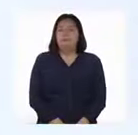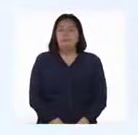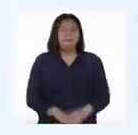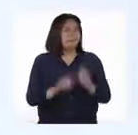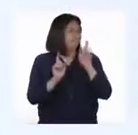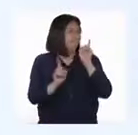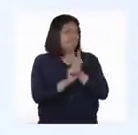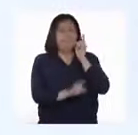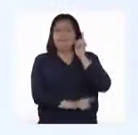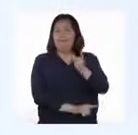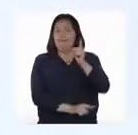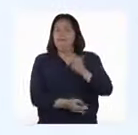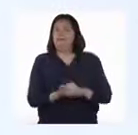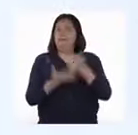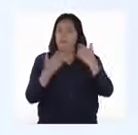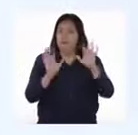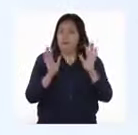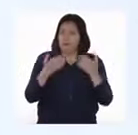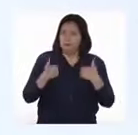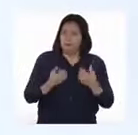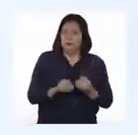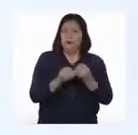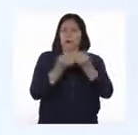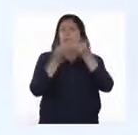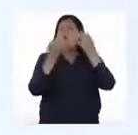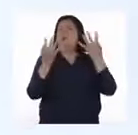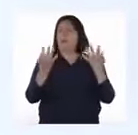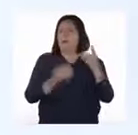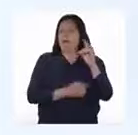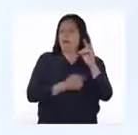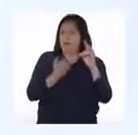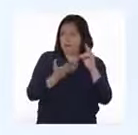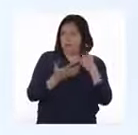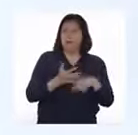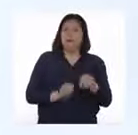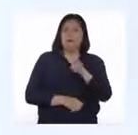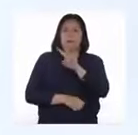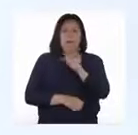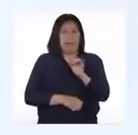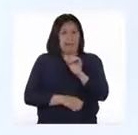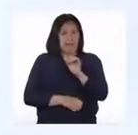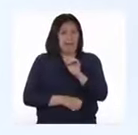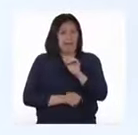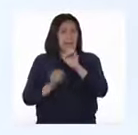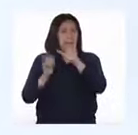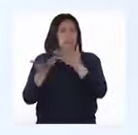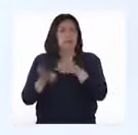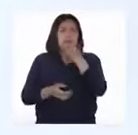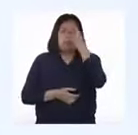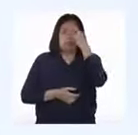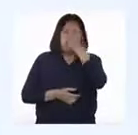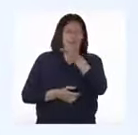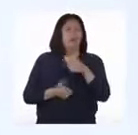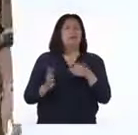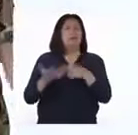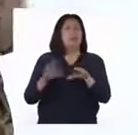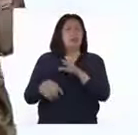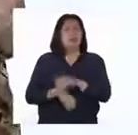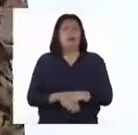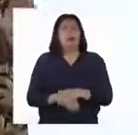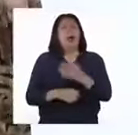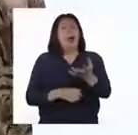Eso es. Y ya que tenía la cantidad de vicuñas en 20 sectores, ¿qué crees que hizo ella?